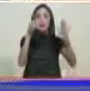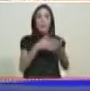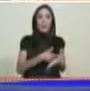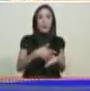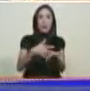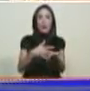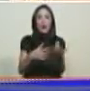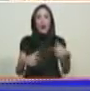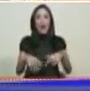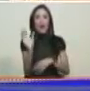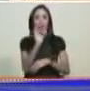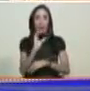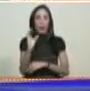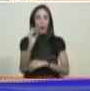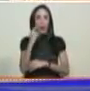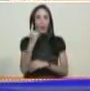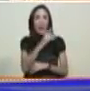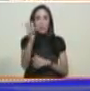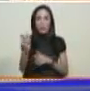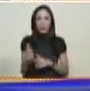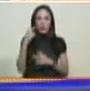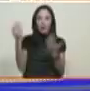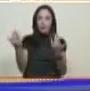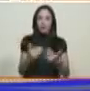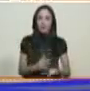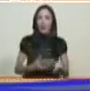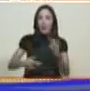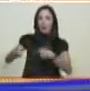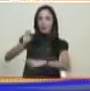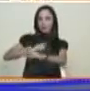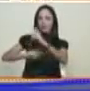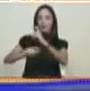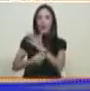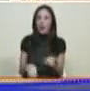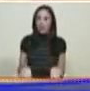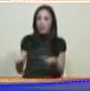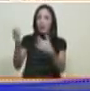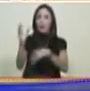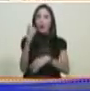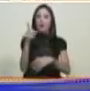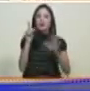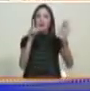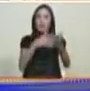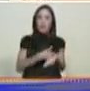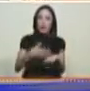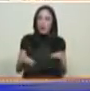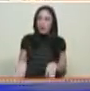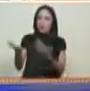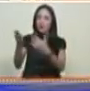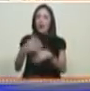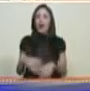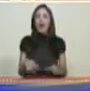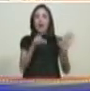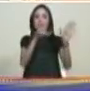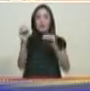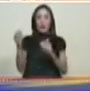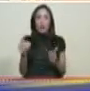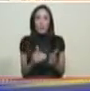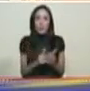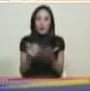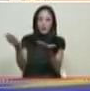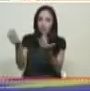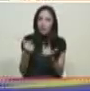vamos a hacer una cosa nosotros le enviamos los 6 millones de colombianos para allá y ustedes nos envían los 600 mil venezolanos y quedamos pagos